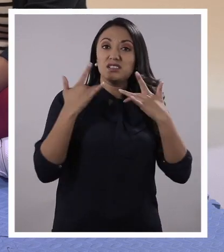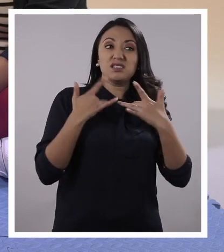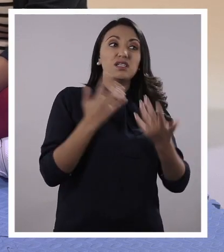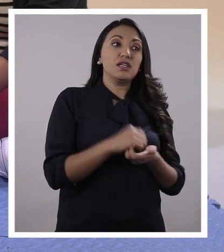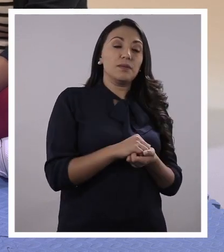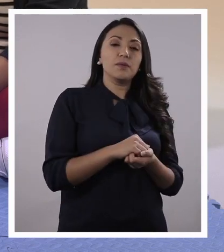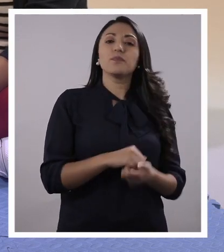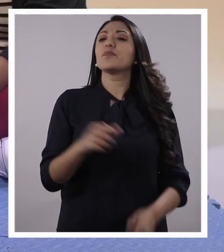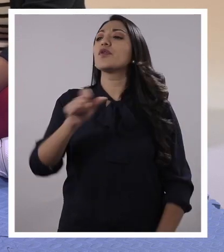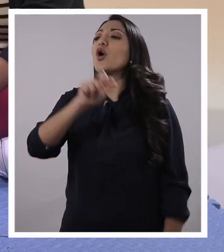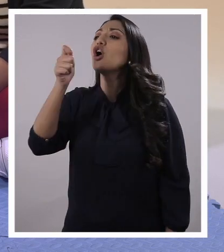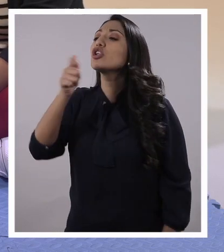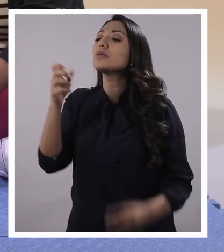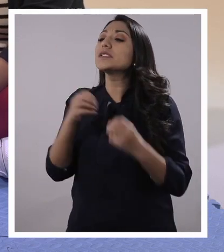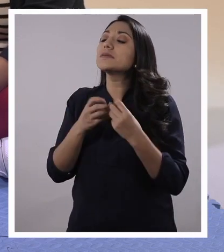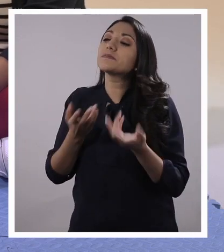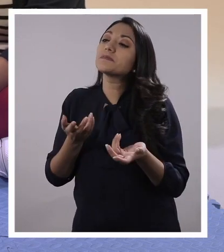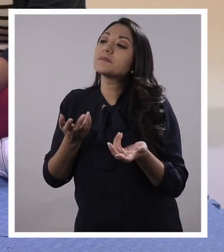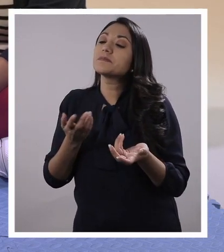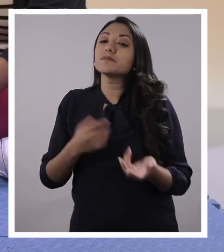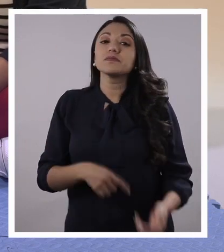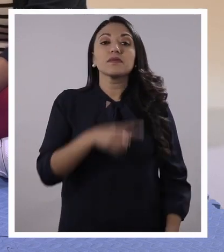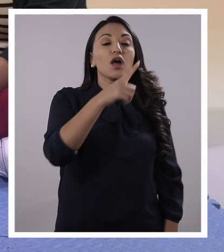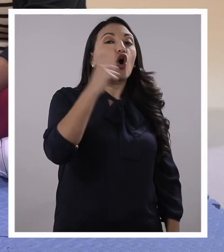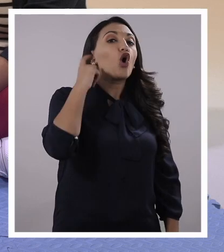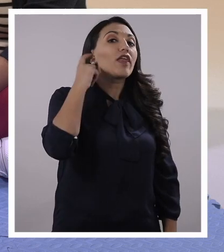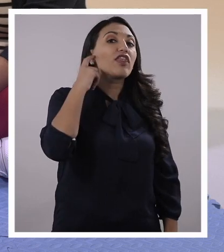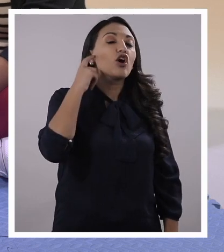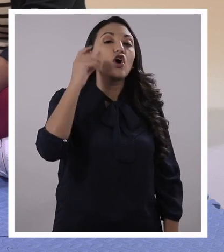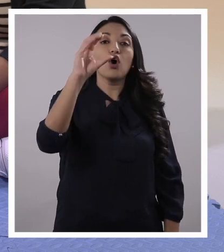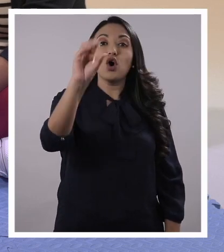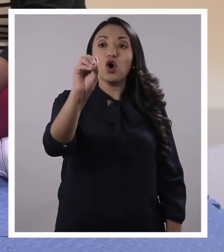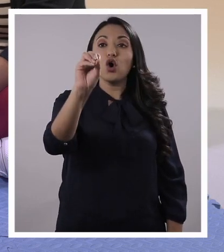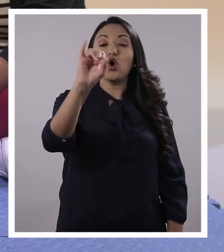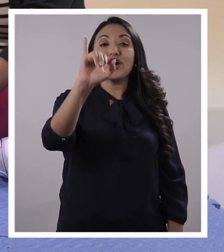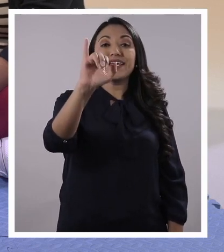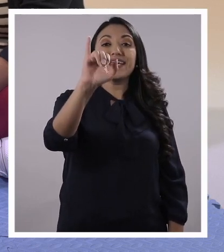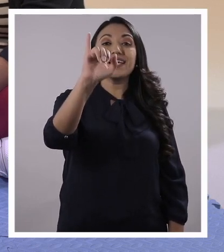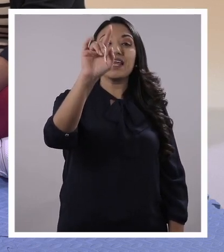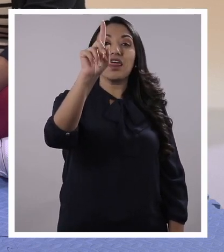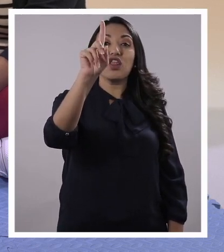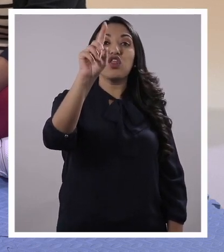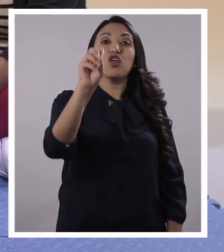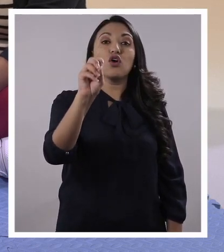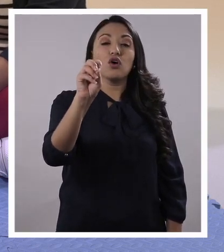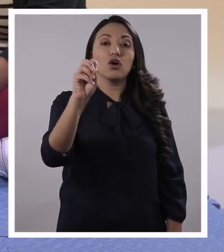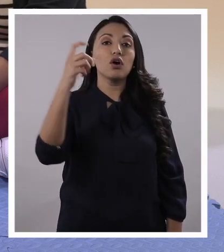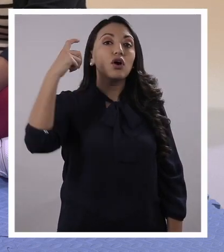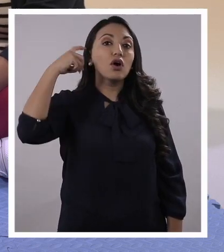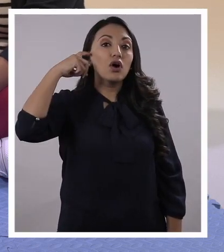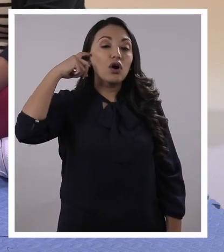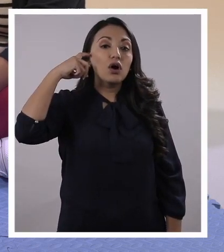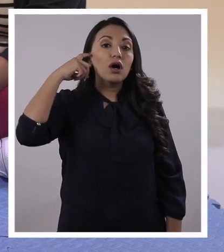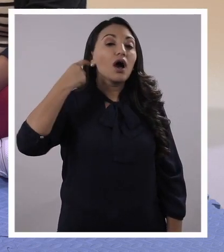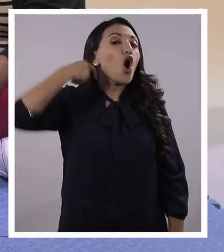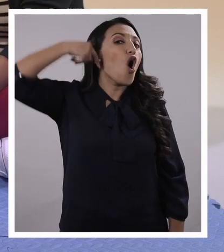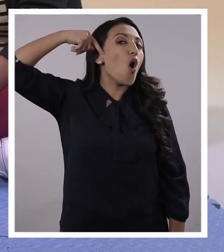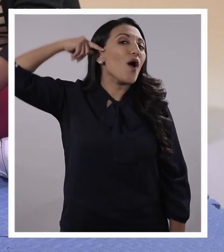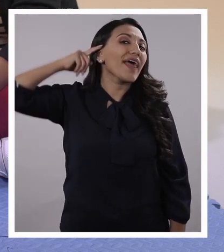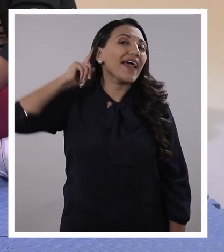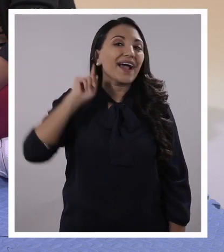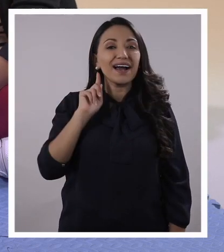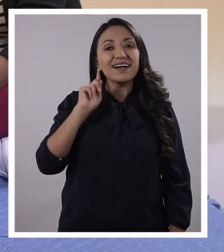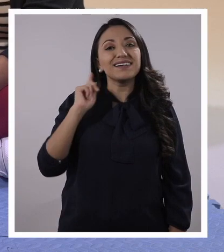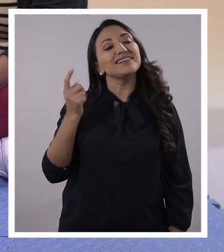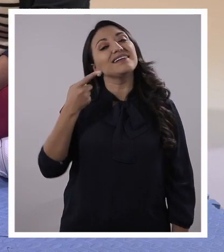Hermoso. ¿Qué otro sentido despertamos? A ver, el del oído. El del oído, muy bien. ¿Cuál es el órgano del oído? La oreja. El oído,